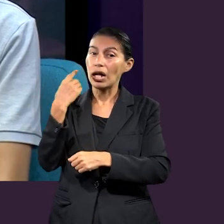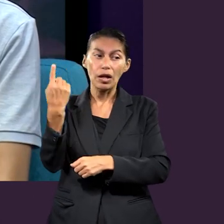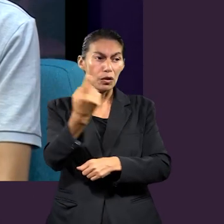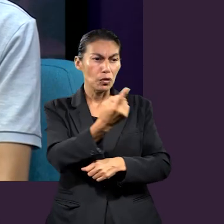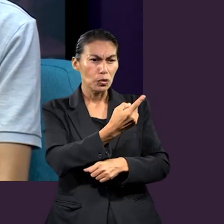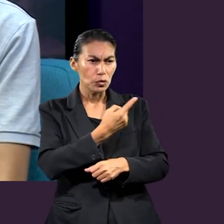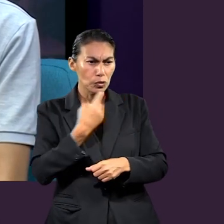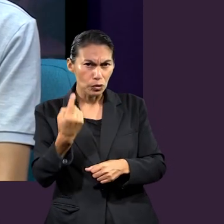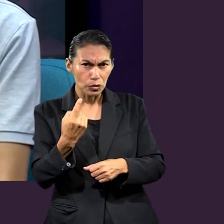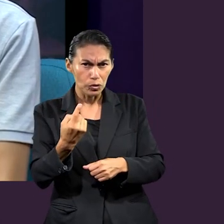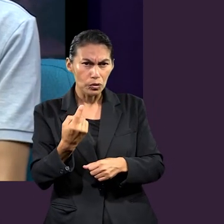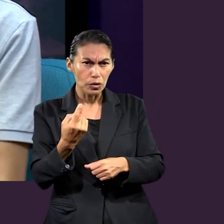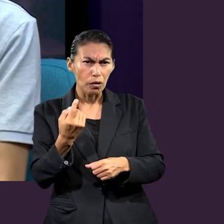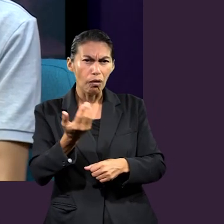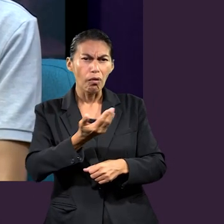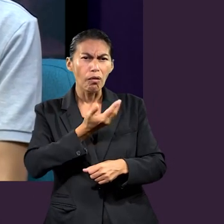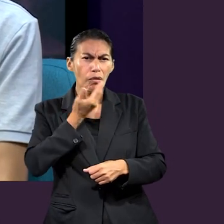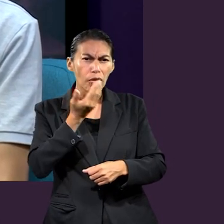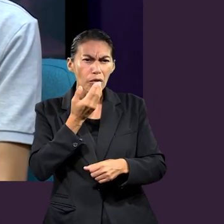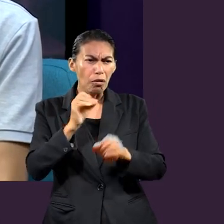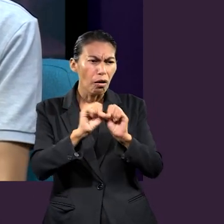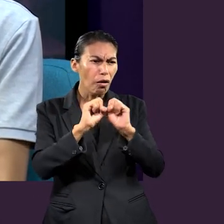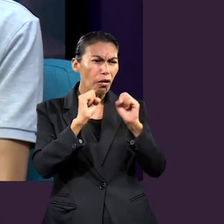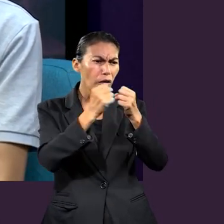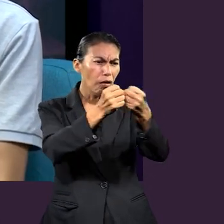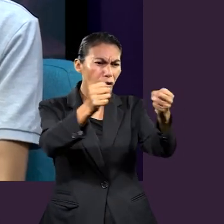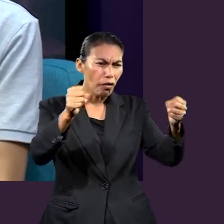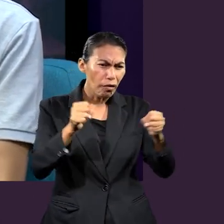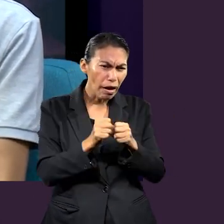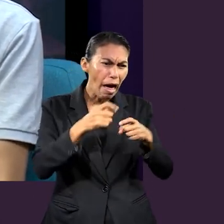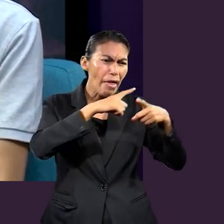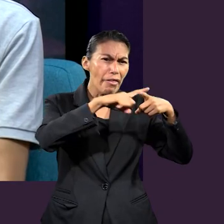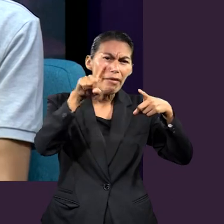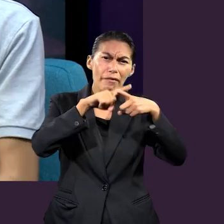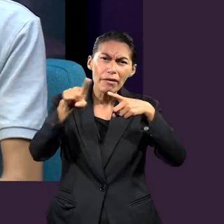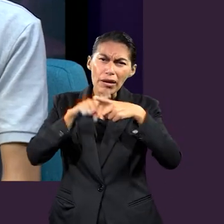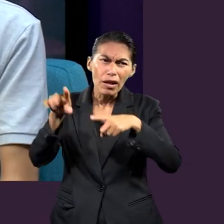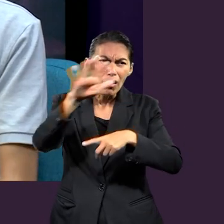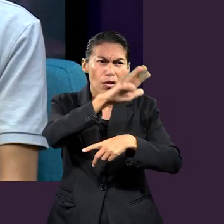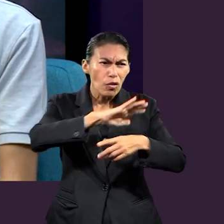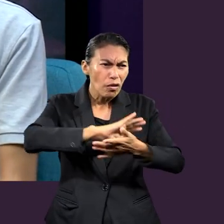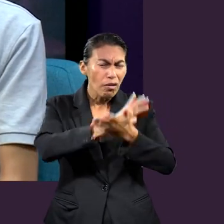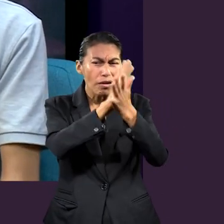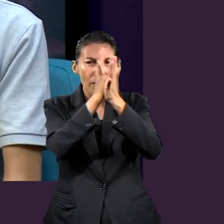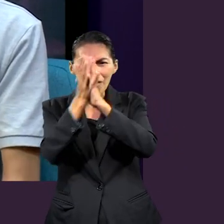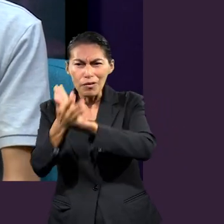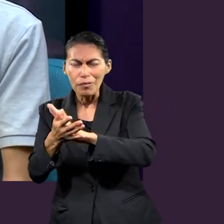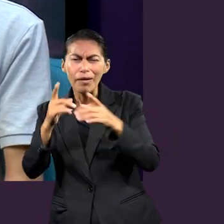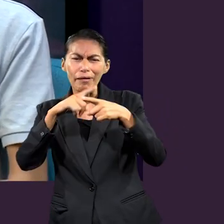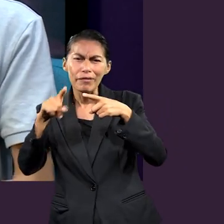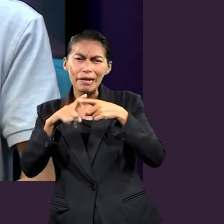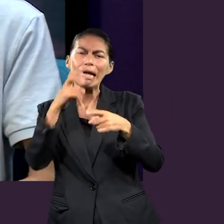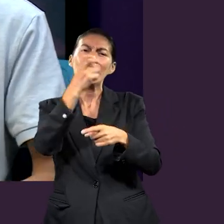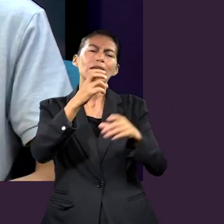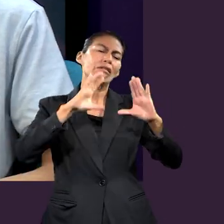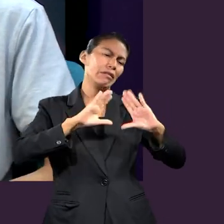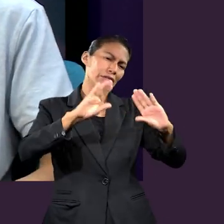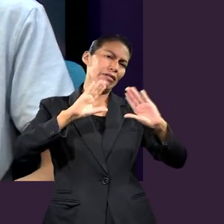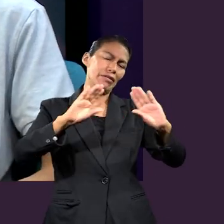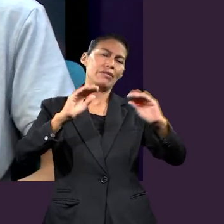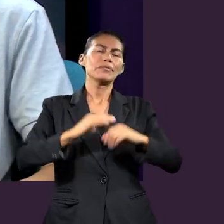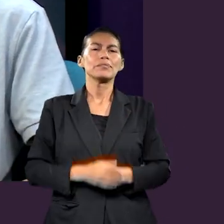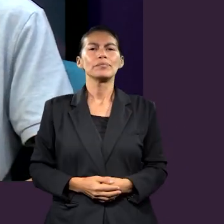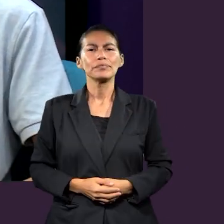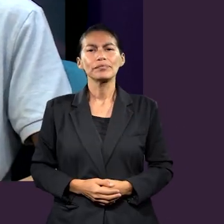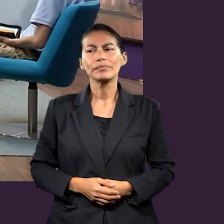desea que podamos, quiere hacer una cultura, una sociedad transformada, diferente hacia los demás.